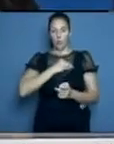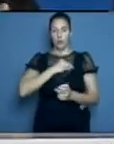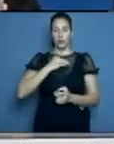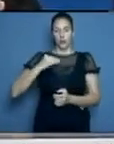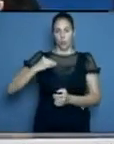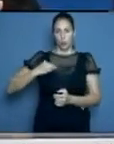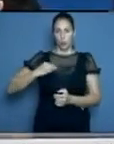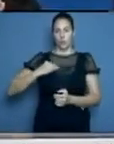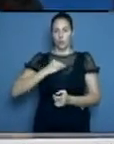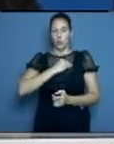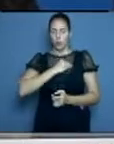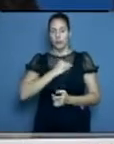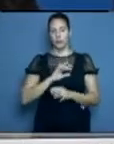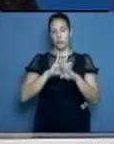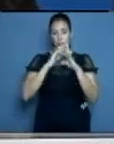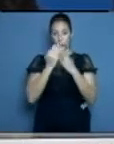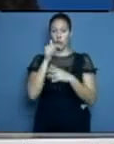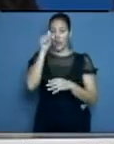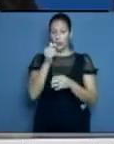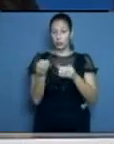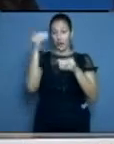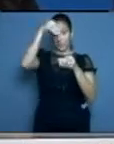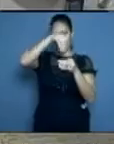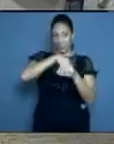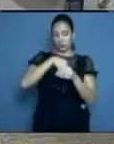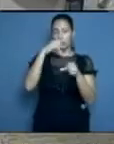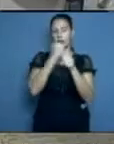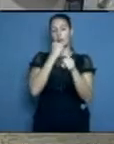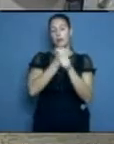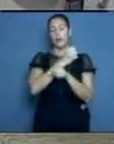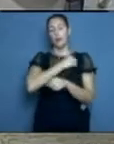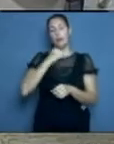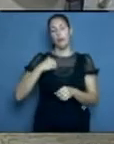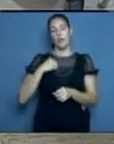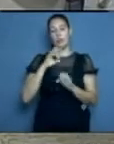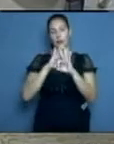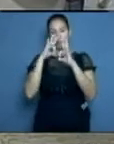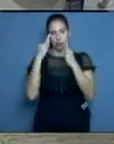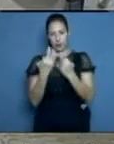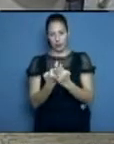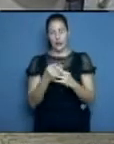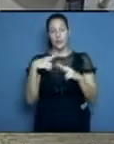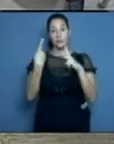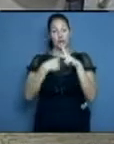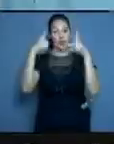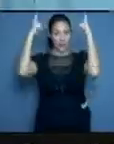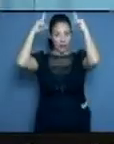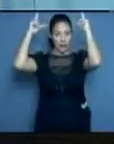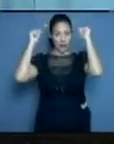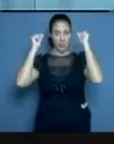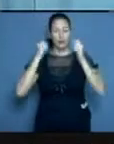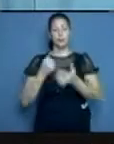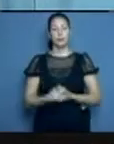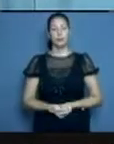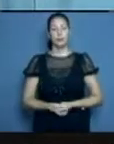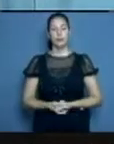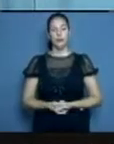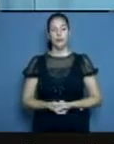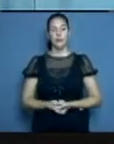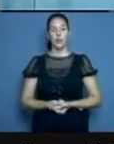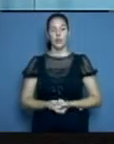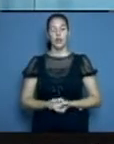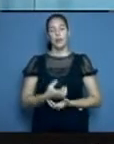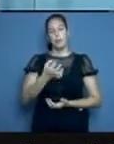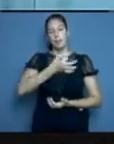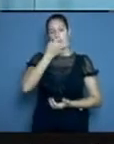dentro de las funciones del médico, de la familia y de la enfermera, en su apoyo en esta labor, por supuesto. Vamos a hablar un poco del